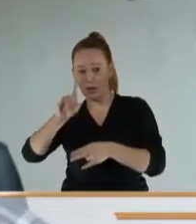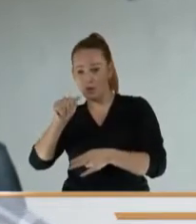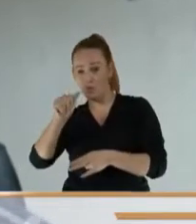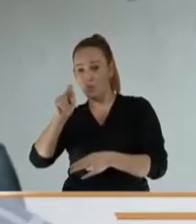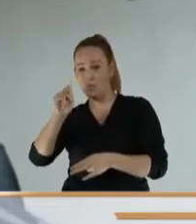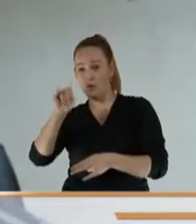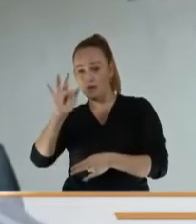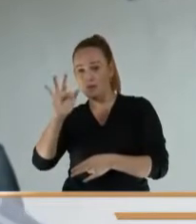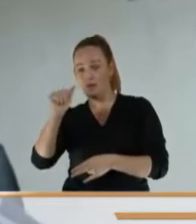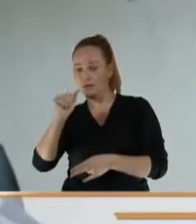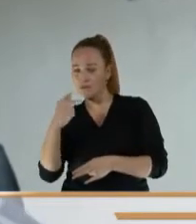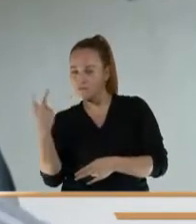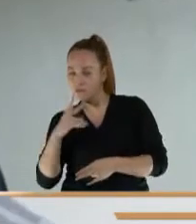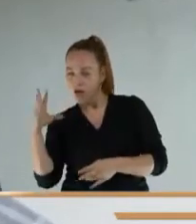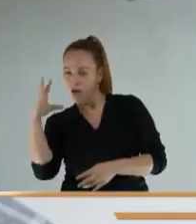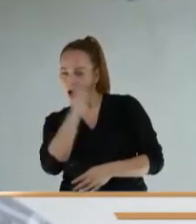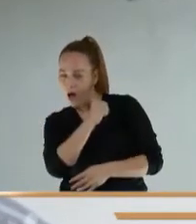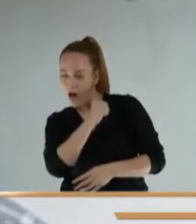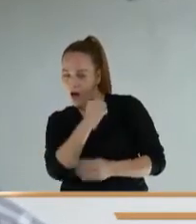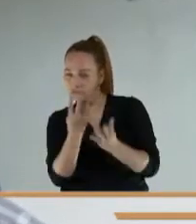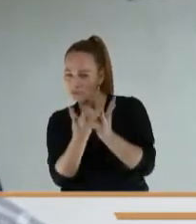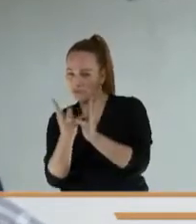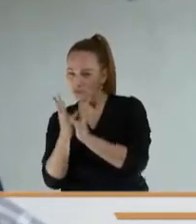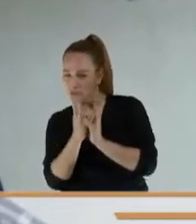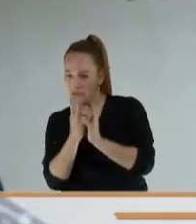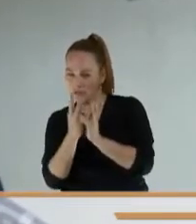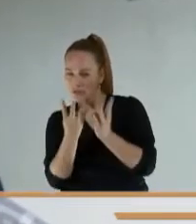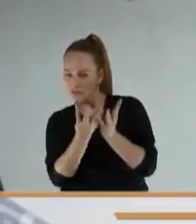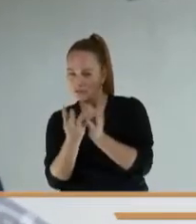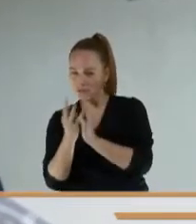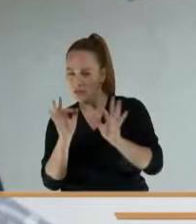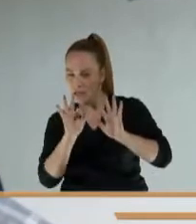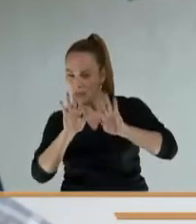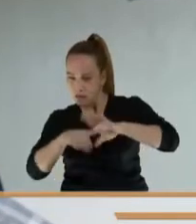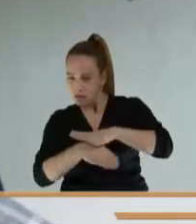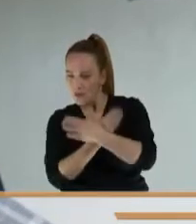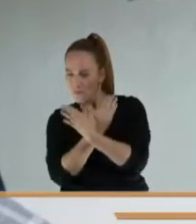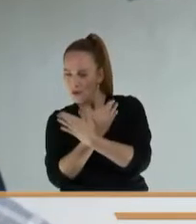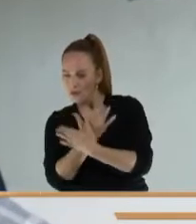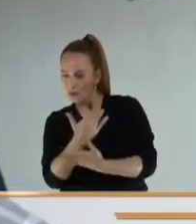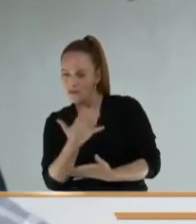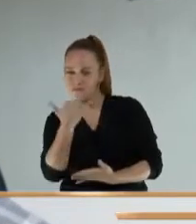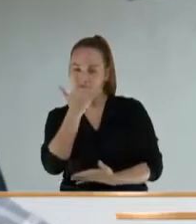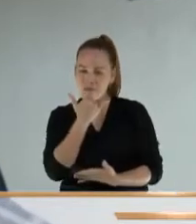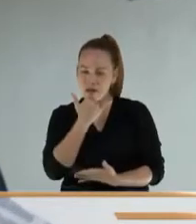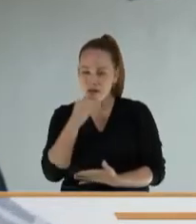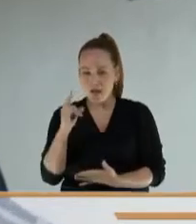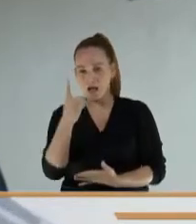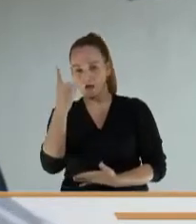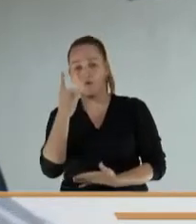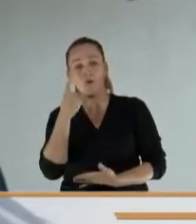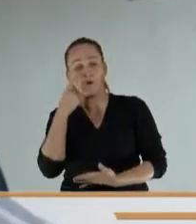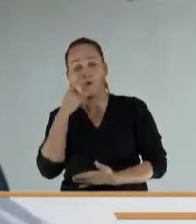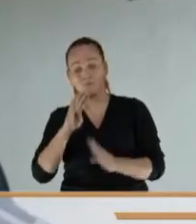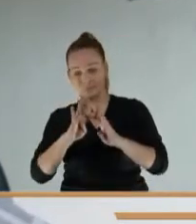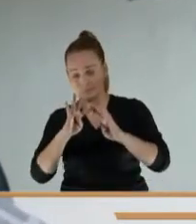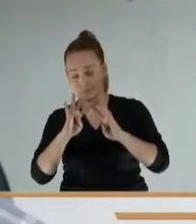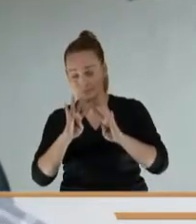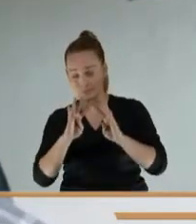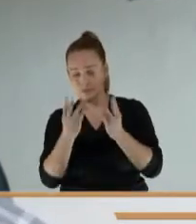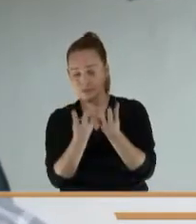detectó un error en el Senado de la República. Y es que en el Senado de la República se presentó una proposición